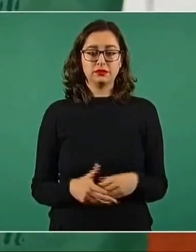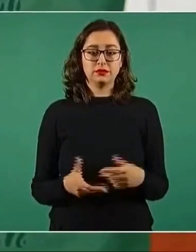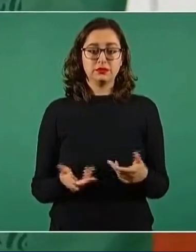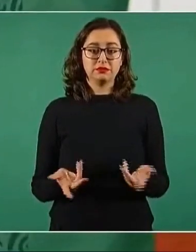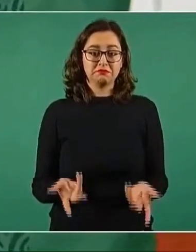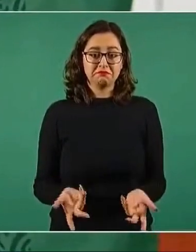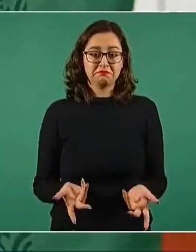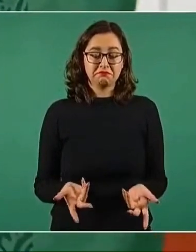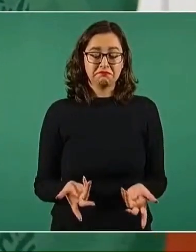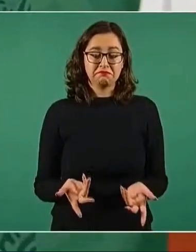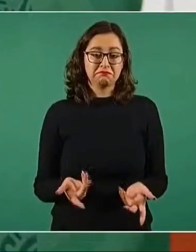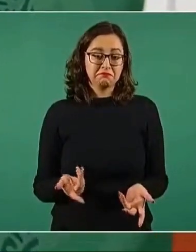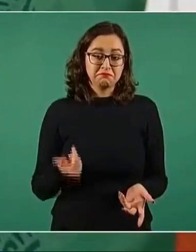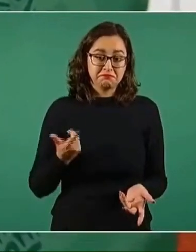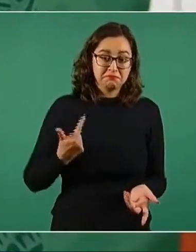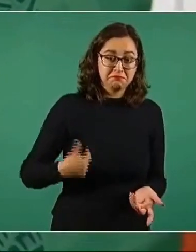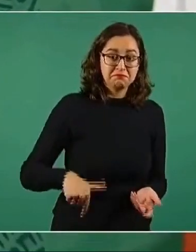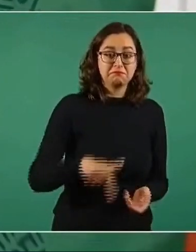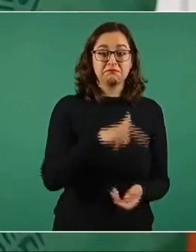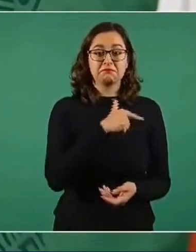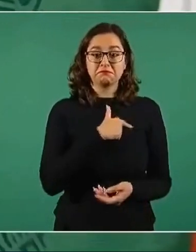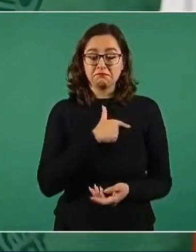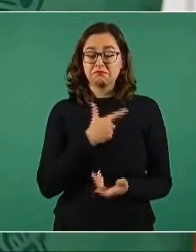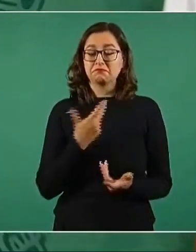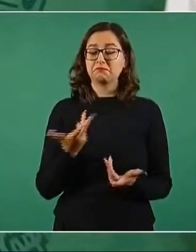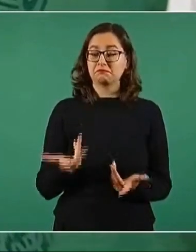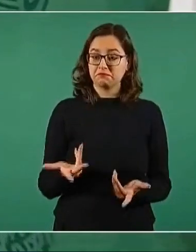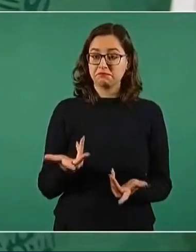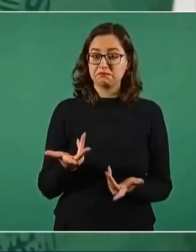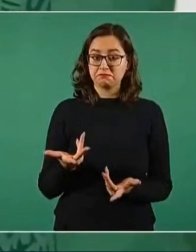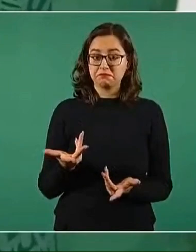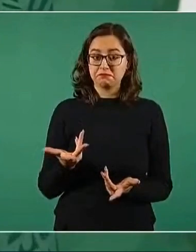buscando convencer, persuadir,